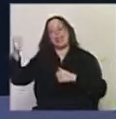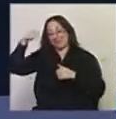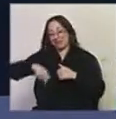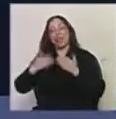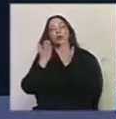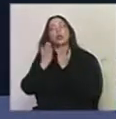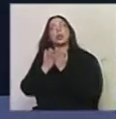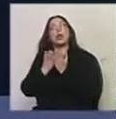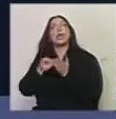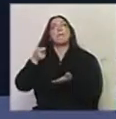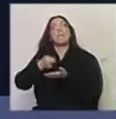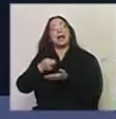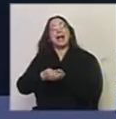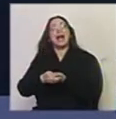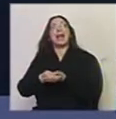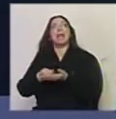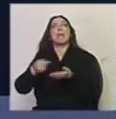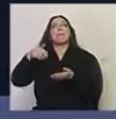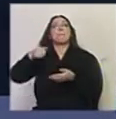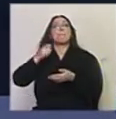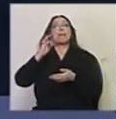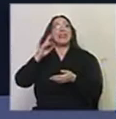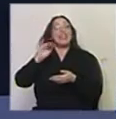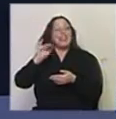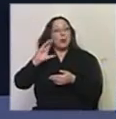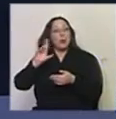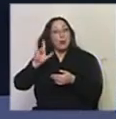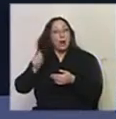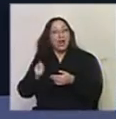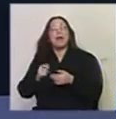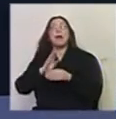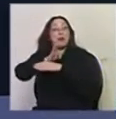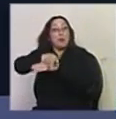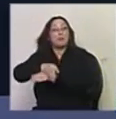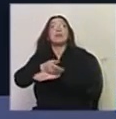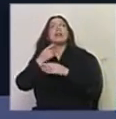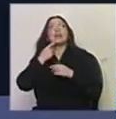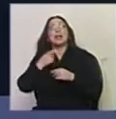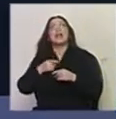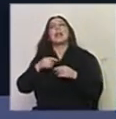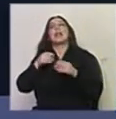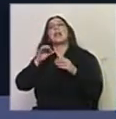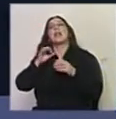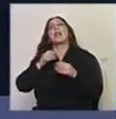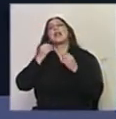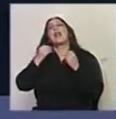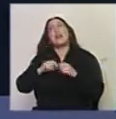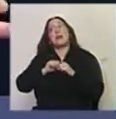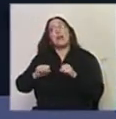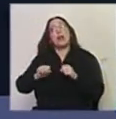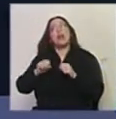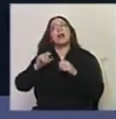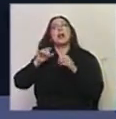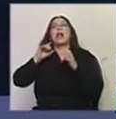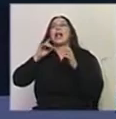acá pero no hay que pagar la matrícula. Entonces y por otro lado está clarísimo que el soft power está puesto ahí